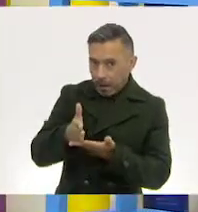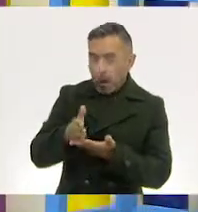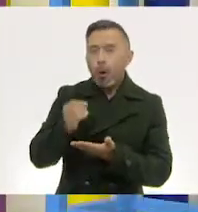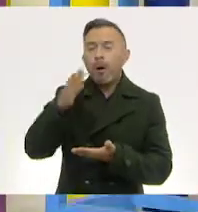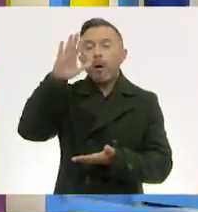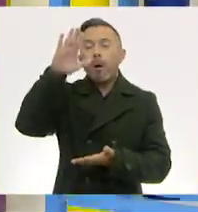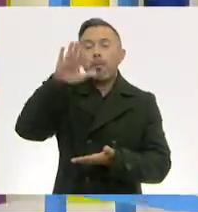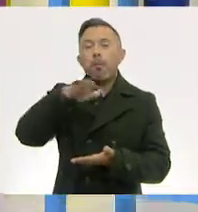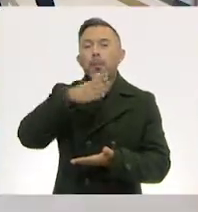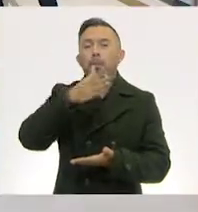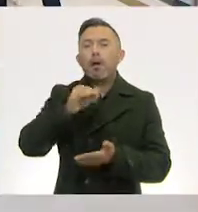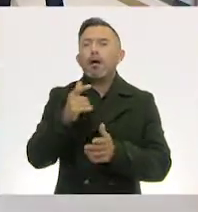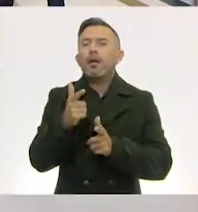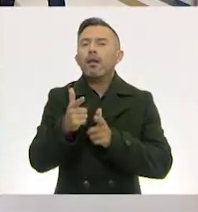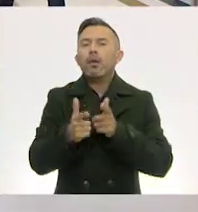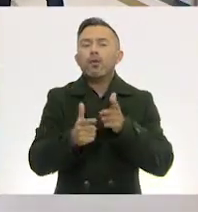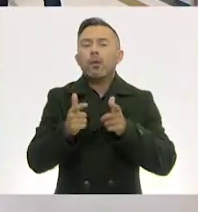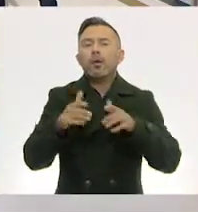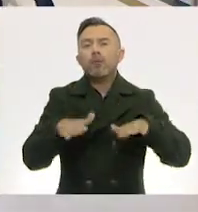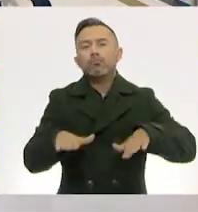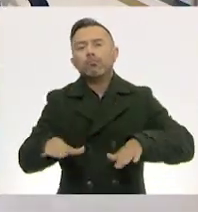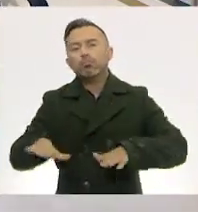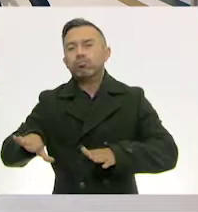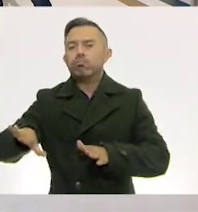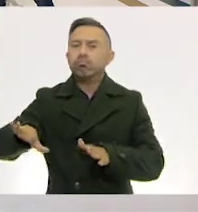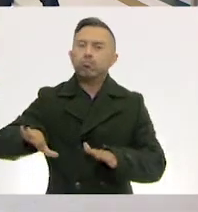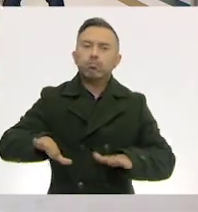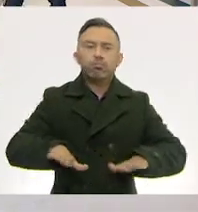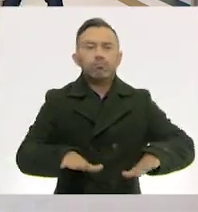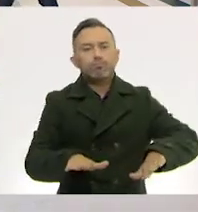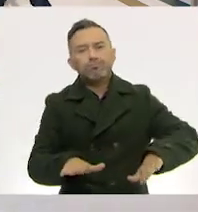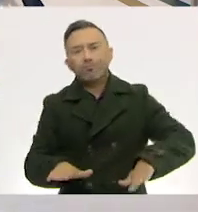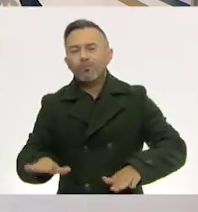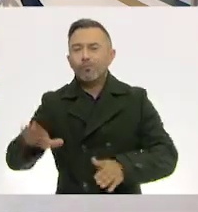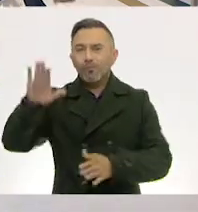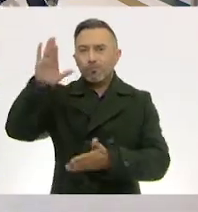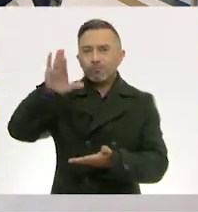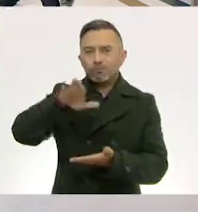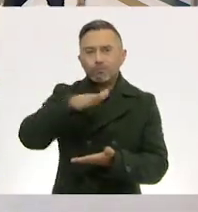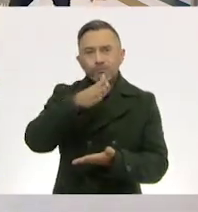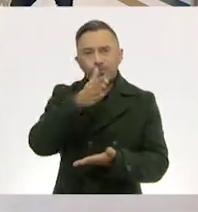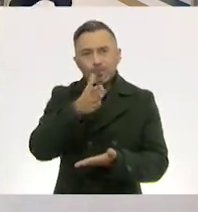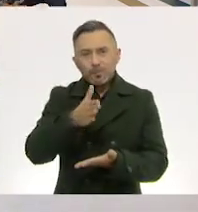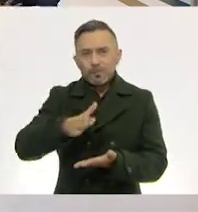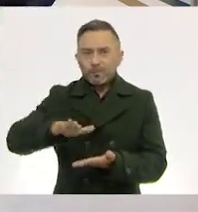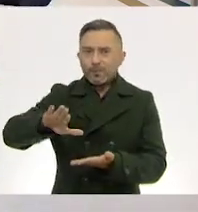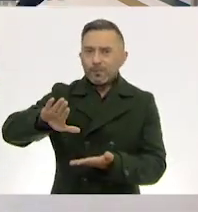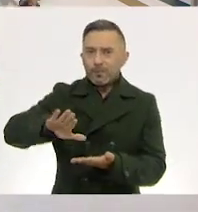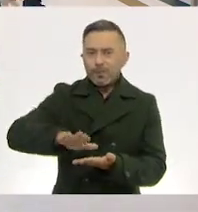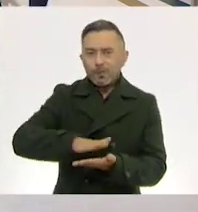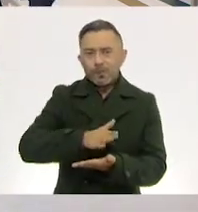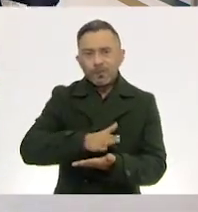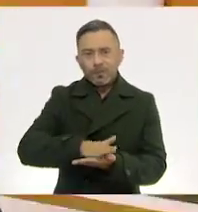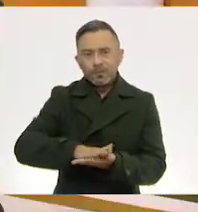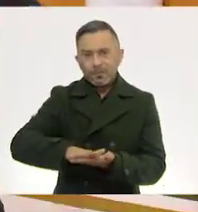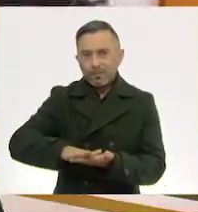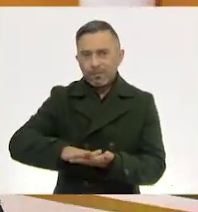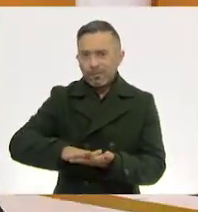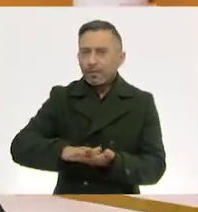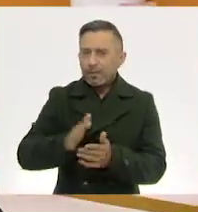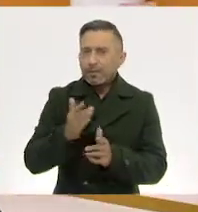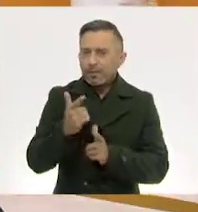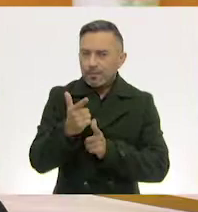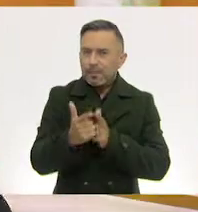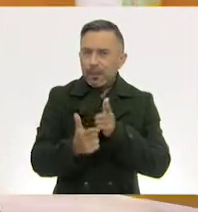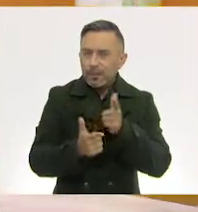A ver, ¿cómo caería lento? Una hoja. Ahí. Despacito. Despacito. Porque hace como